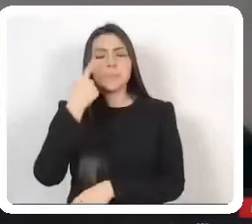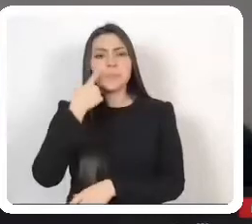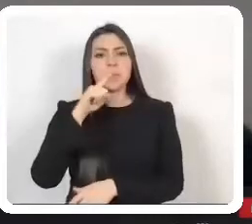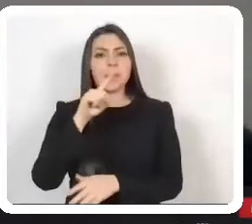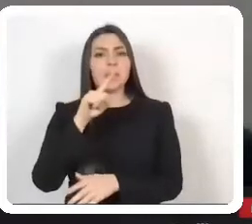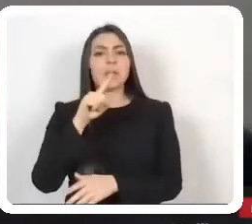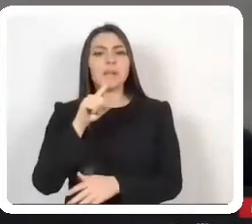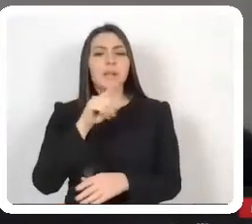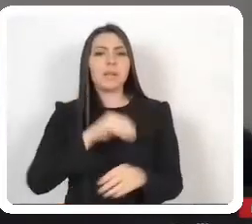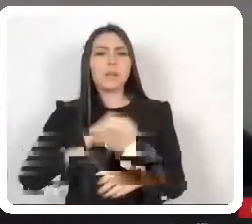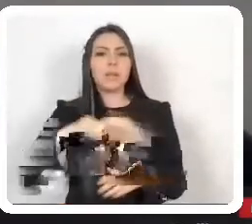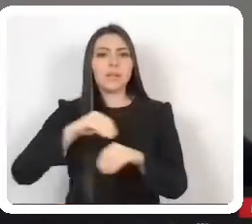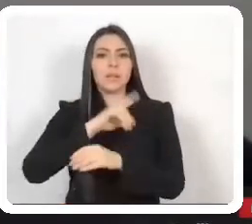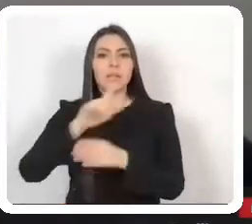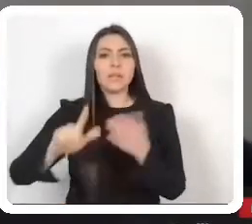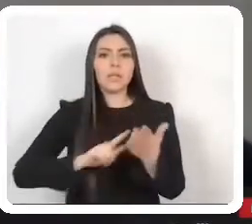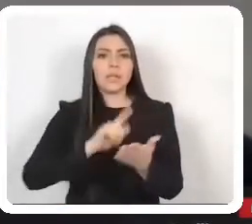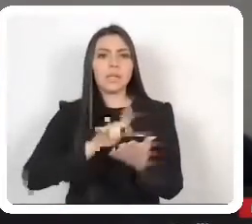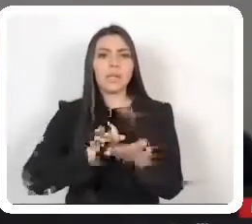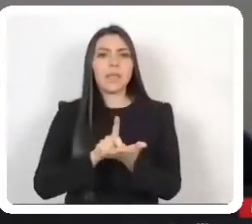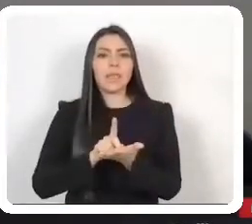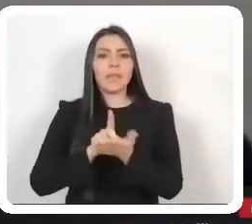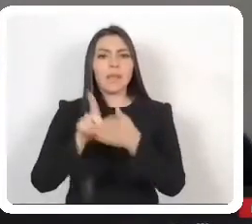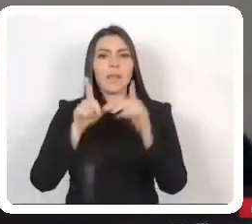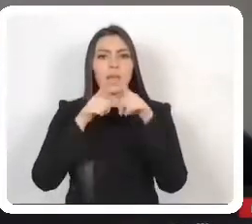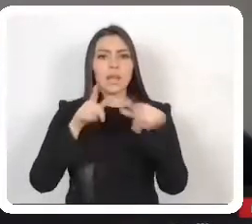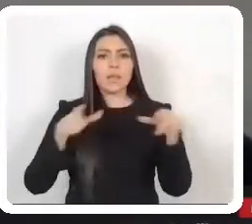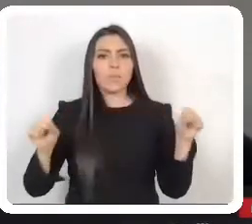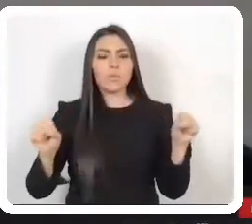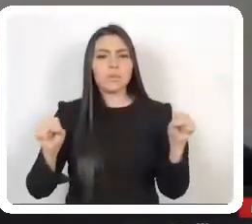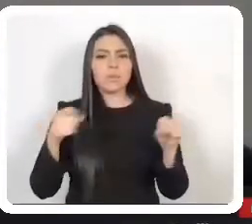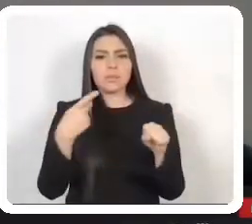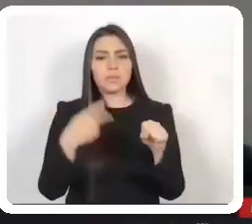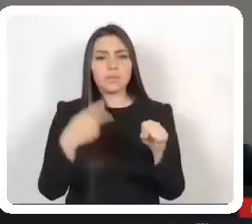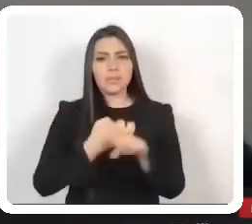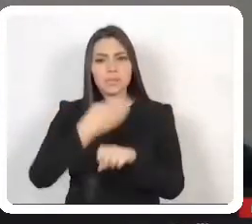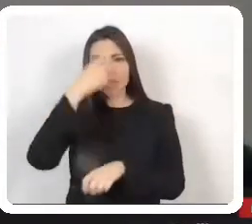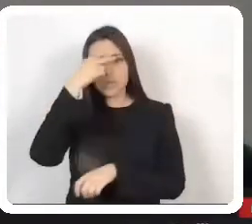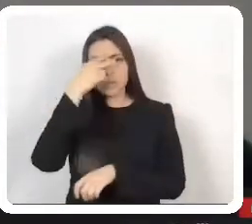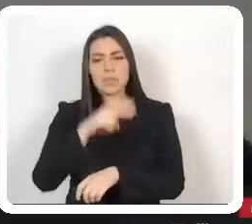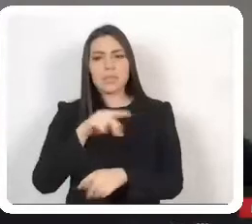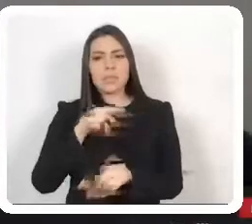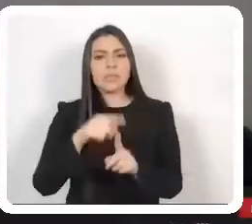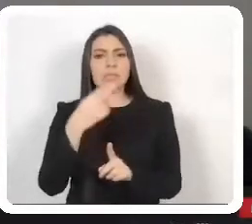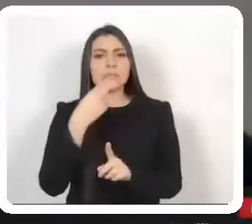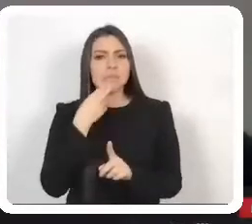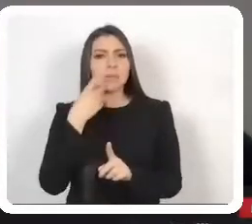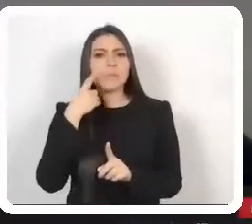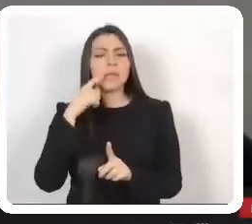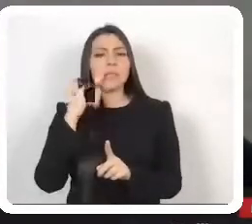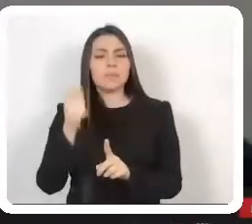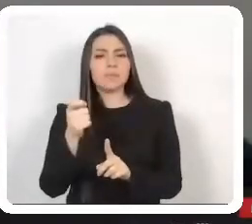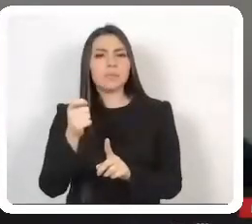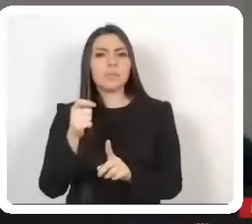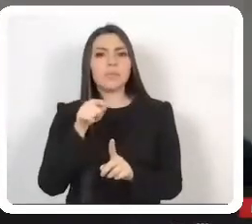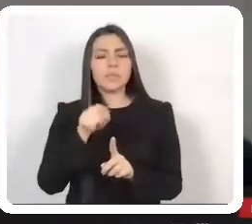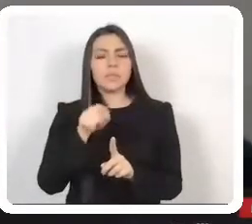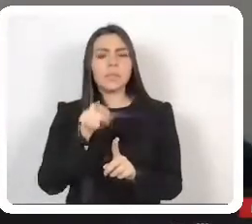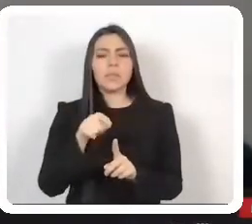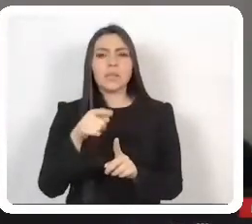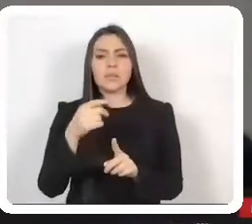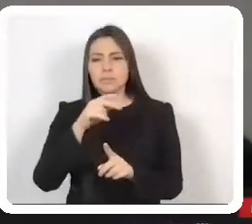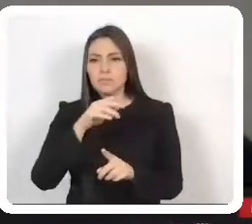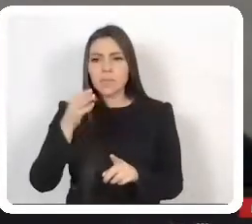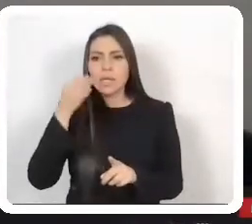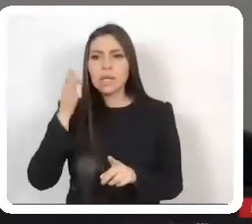se expide la ley de derechos lingüísticos para el Estado de México, con la finalidad de respaldar y reconocer la importancia de los